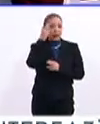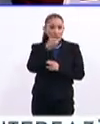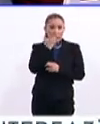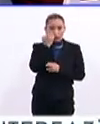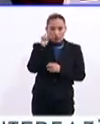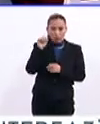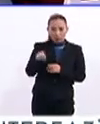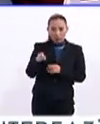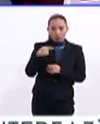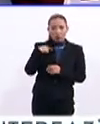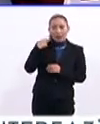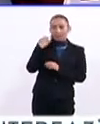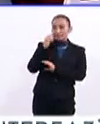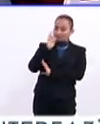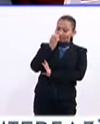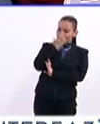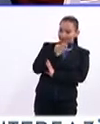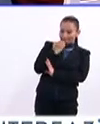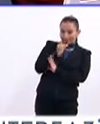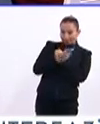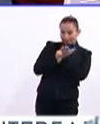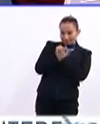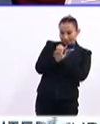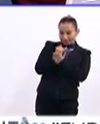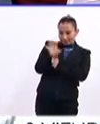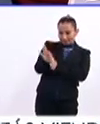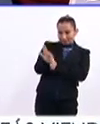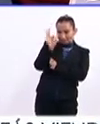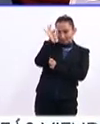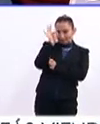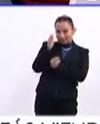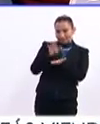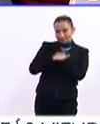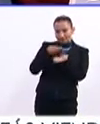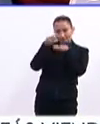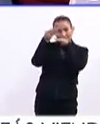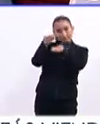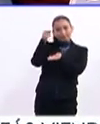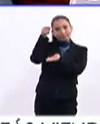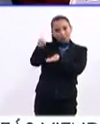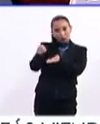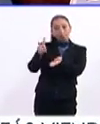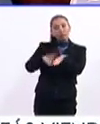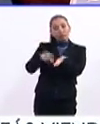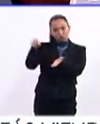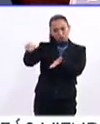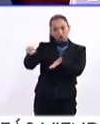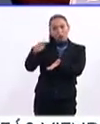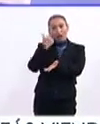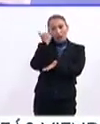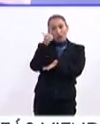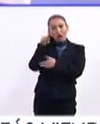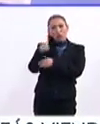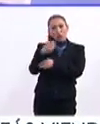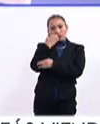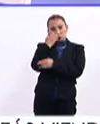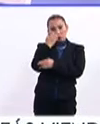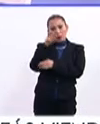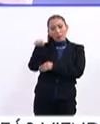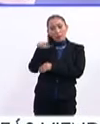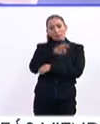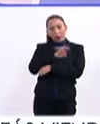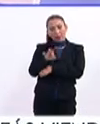de la escuela es el que te da, ahora sí que el papel que te está avalando, que tú como estudiante de la escuela